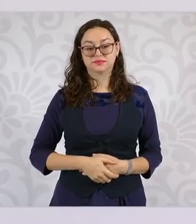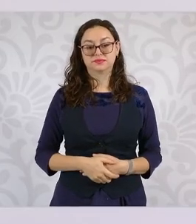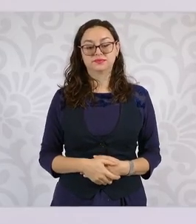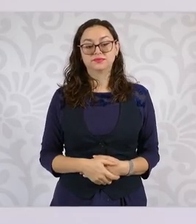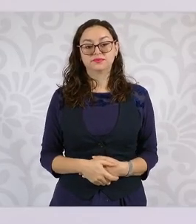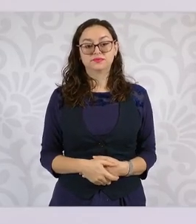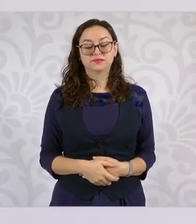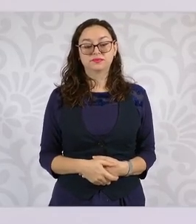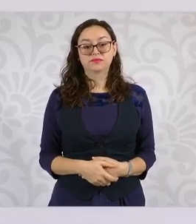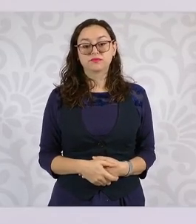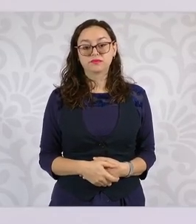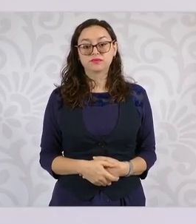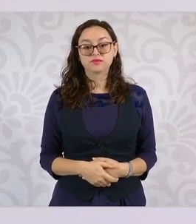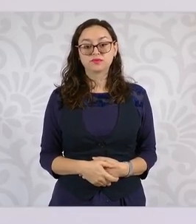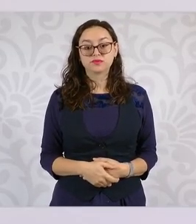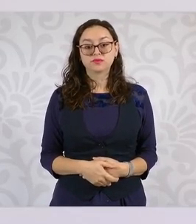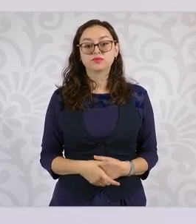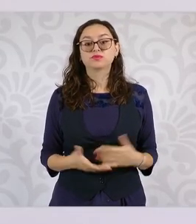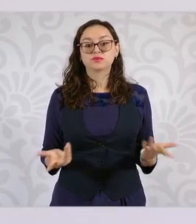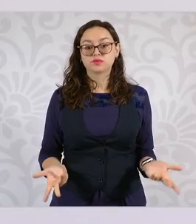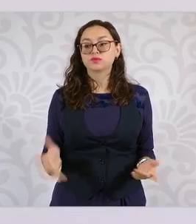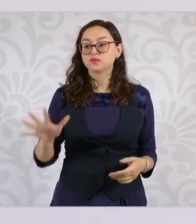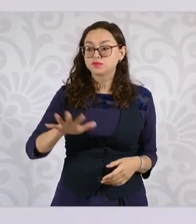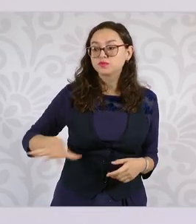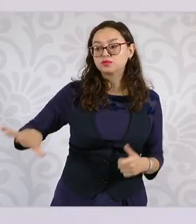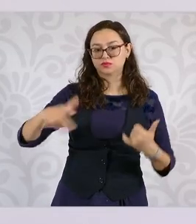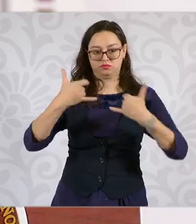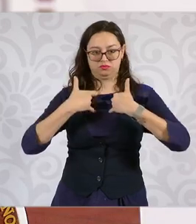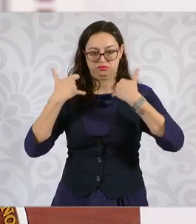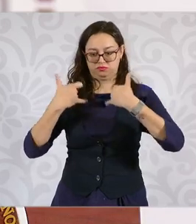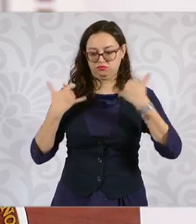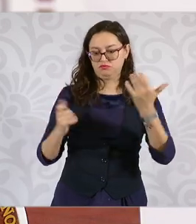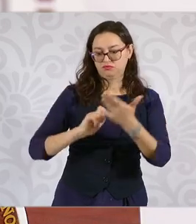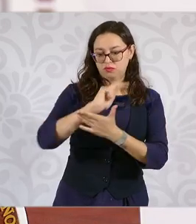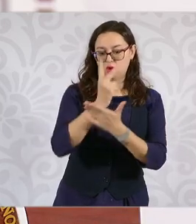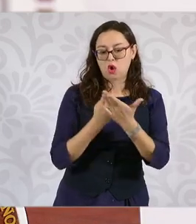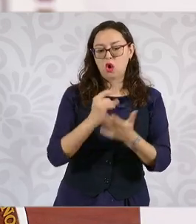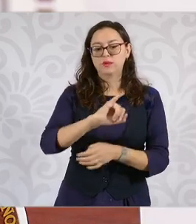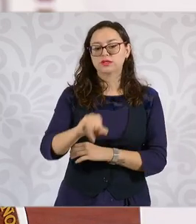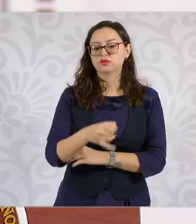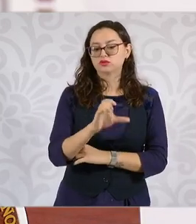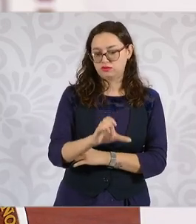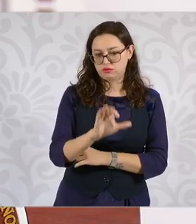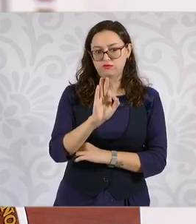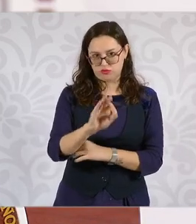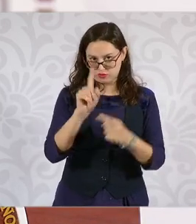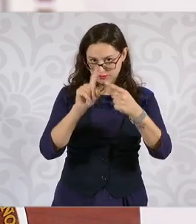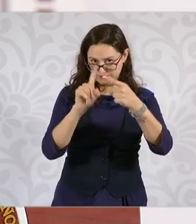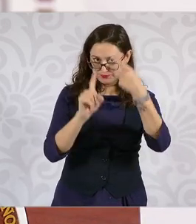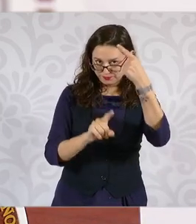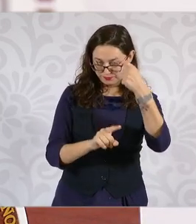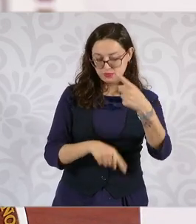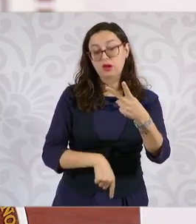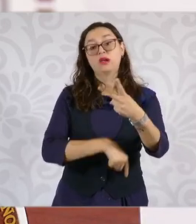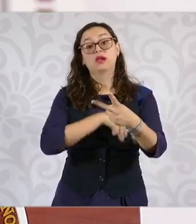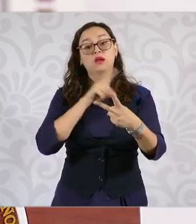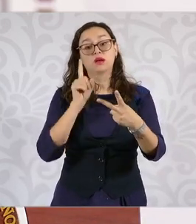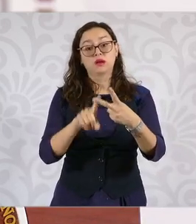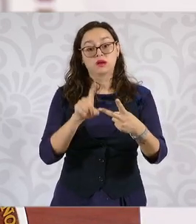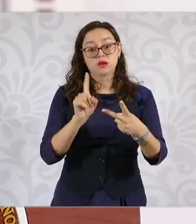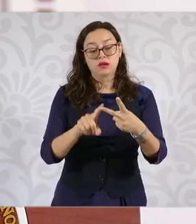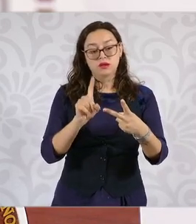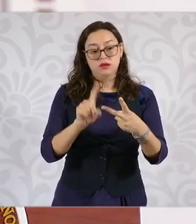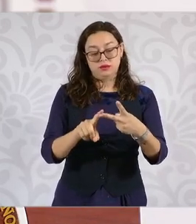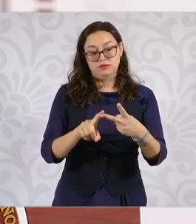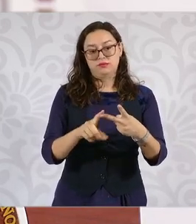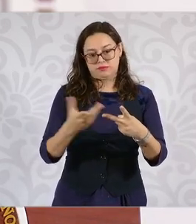Además de Jóvenes Construyendo el Futuro, vamos, como me comprometí y ya lo vamos